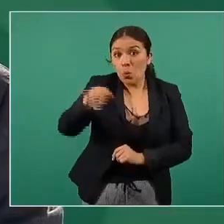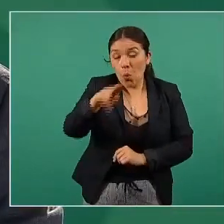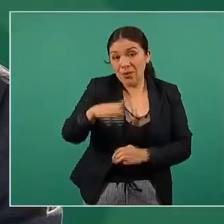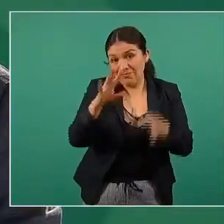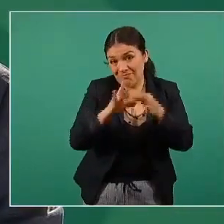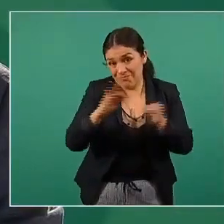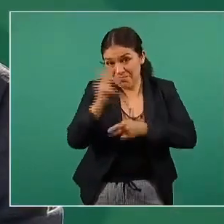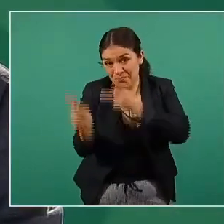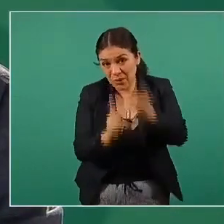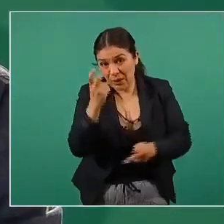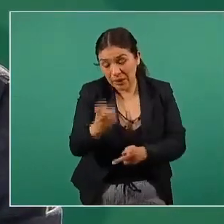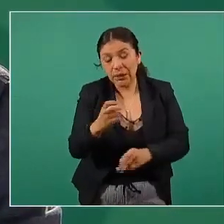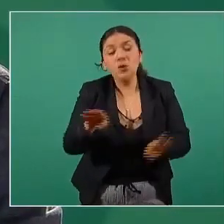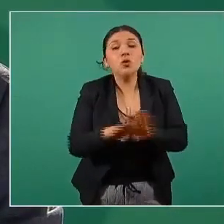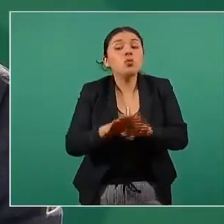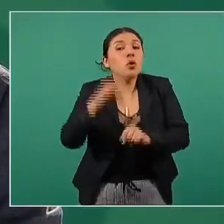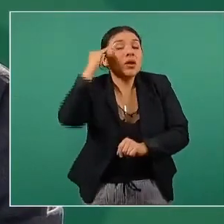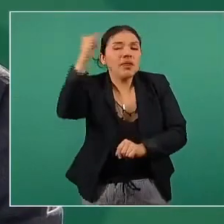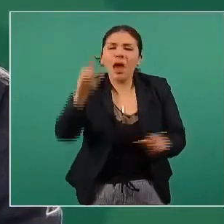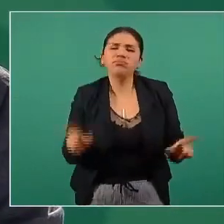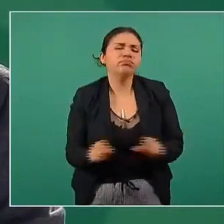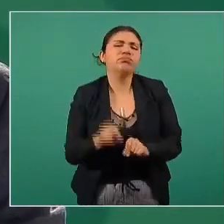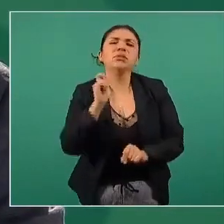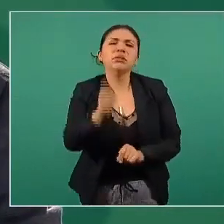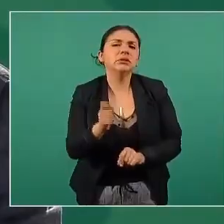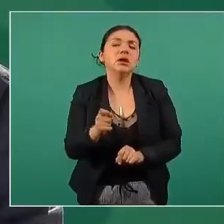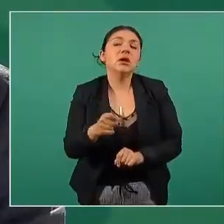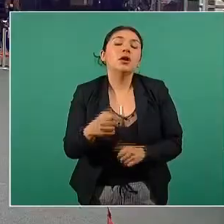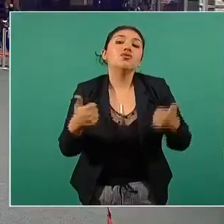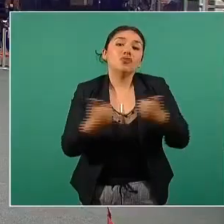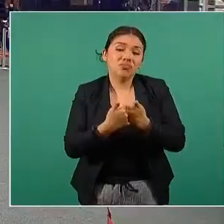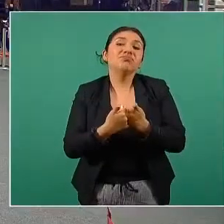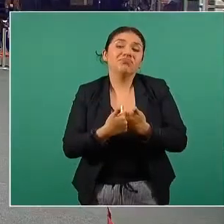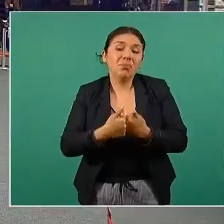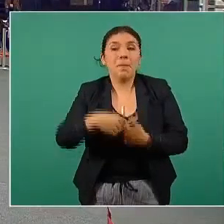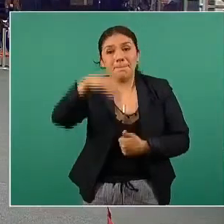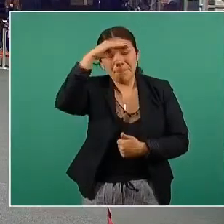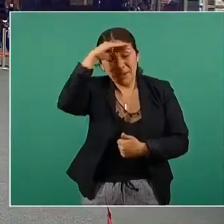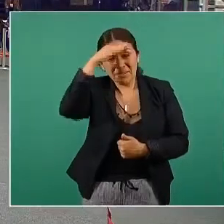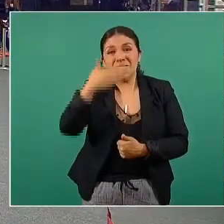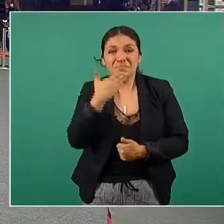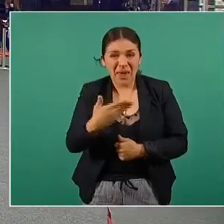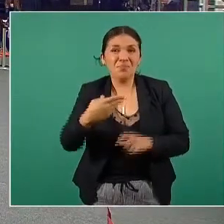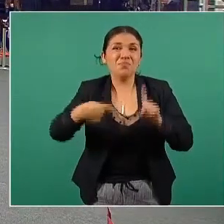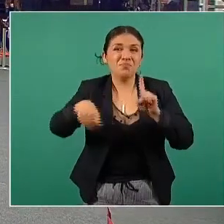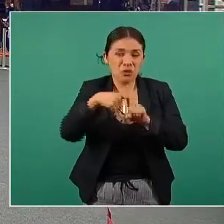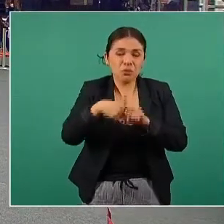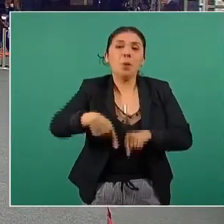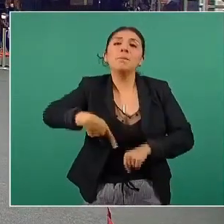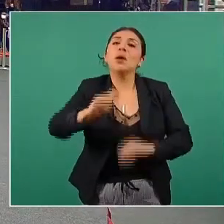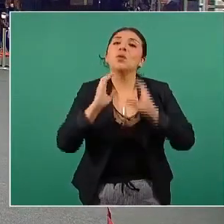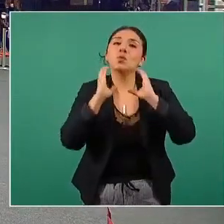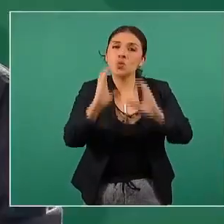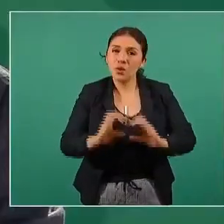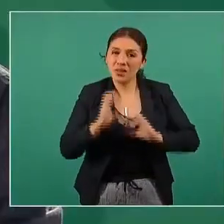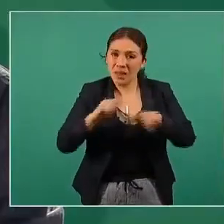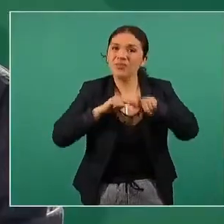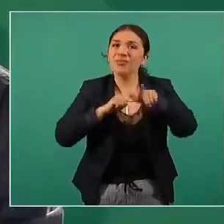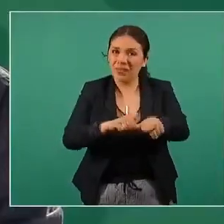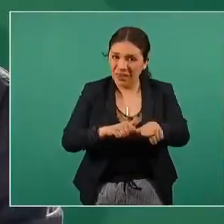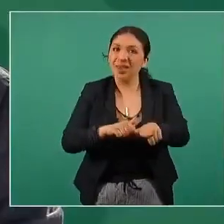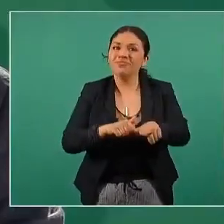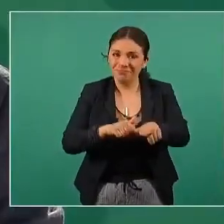La idea básica se resume en esperanza, pero también prudencia. Sigamos con las medidas de